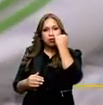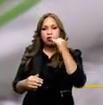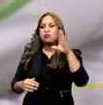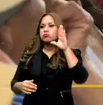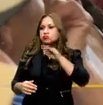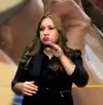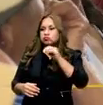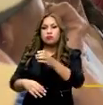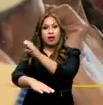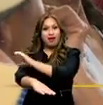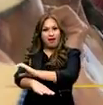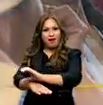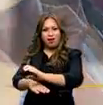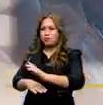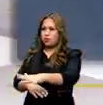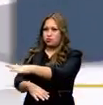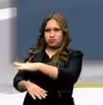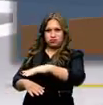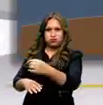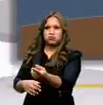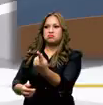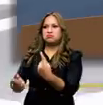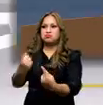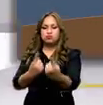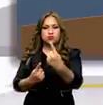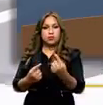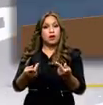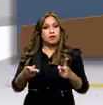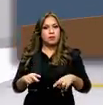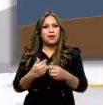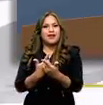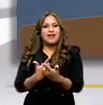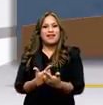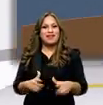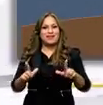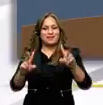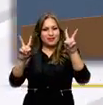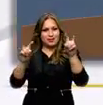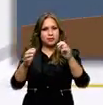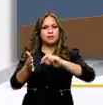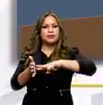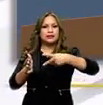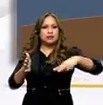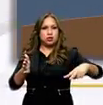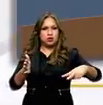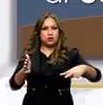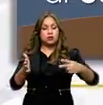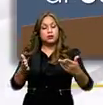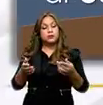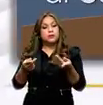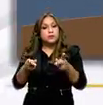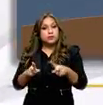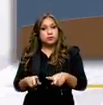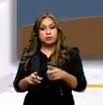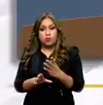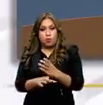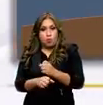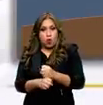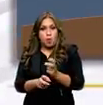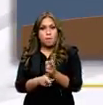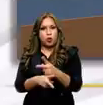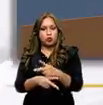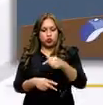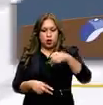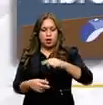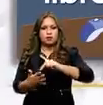afroecuatorianos y montuvios, y la soberanía tecnológica en lo relacionado al impulso al uso y a la producción nacional